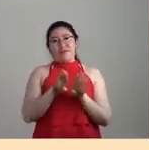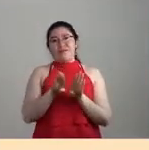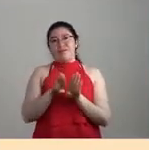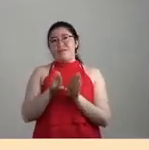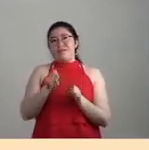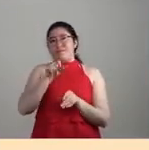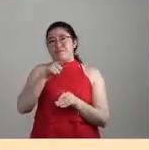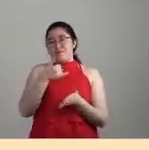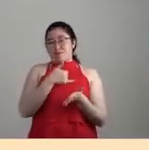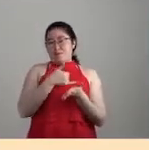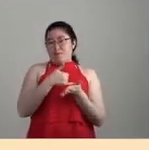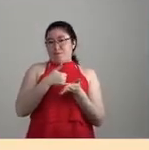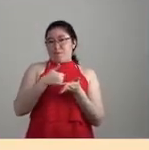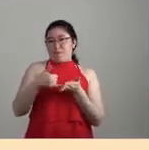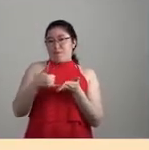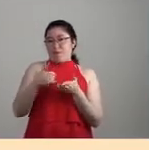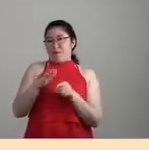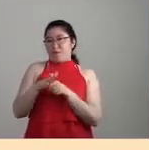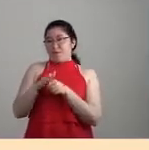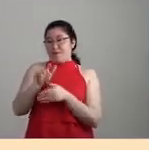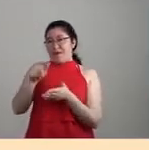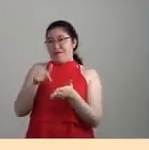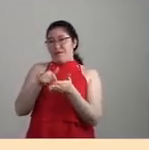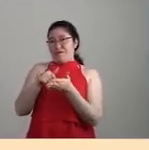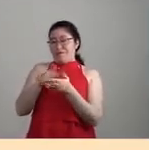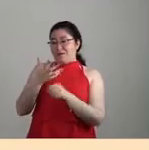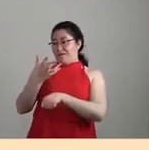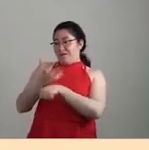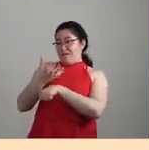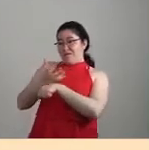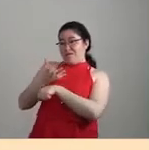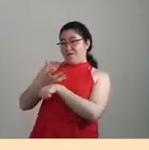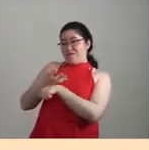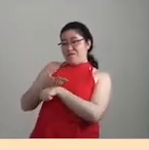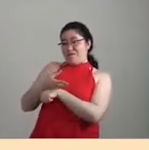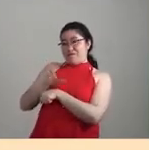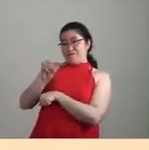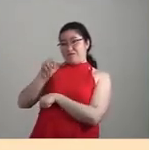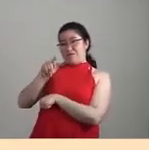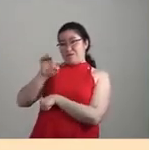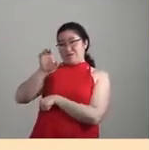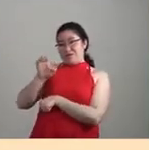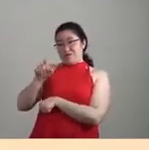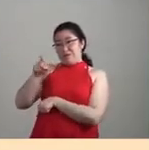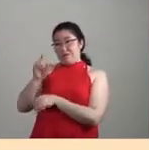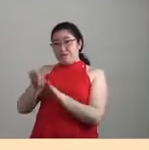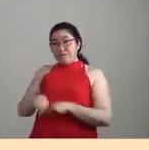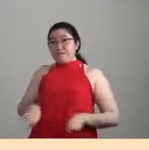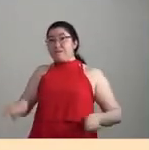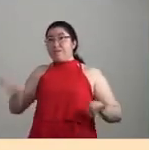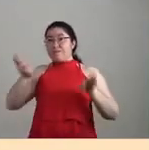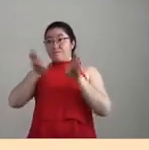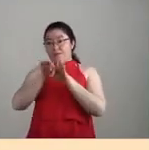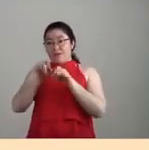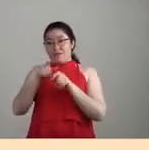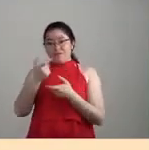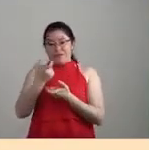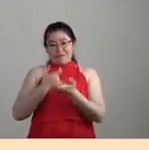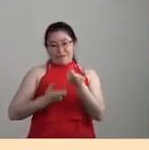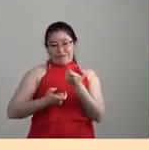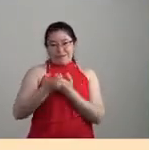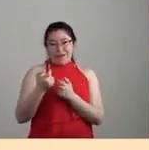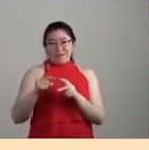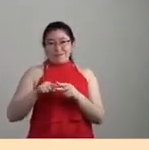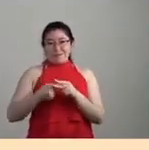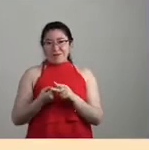términos agrícolas, en el medio oeste estadounidense. Y eso fue fundamental para el desarrollo del capitalismo estadounidense. Igual que, por ejemplo,